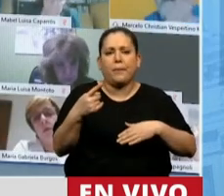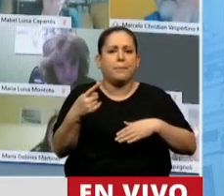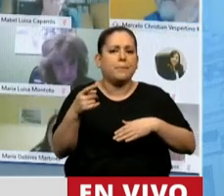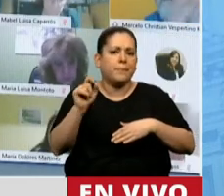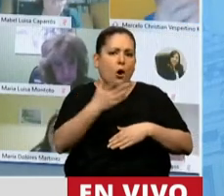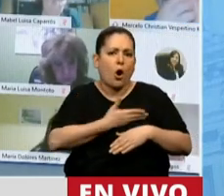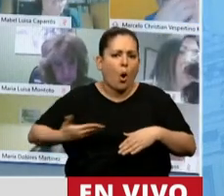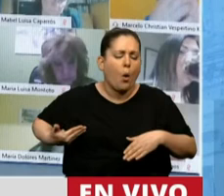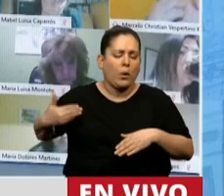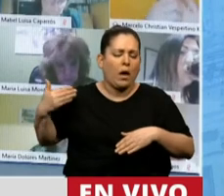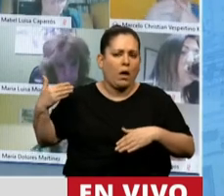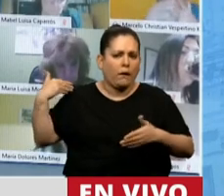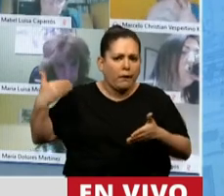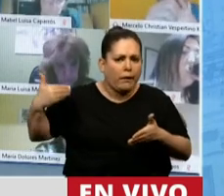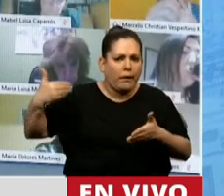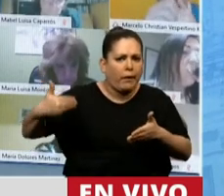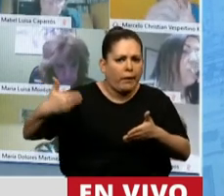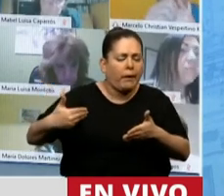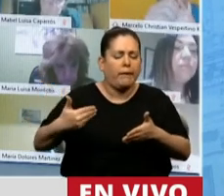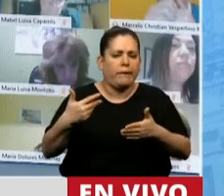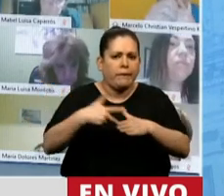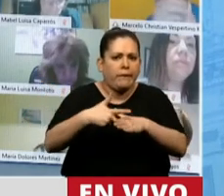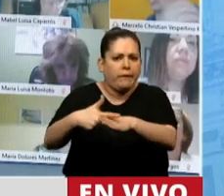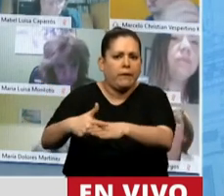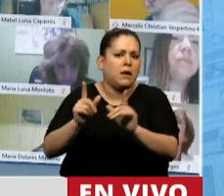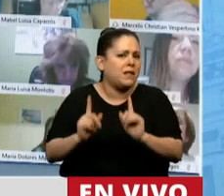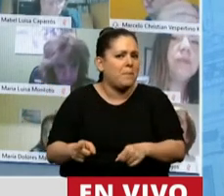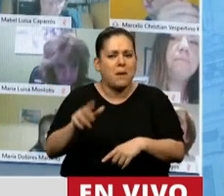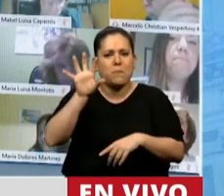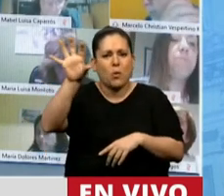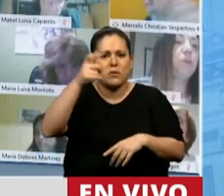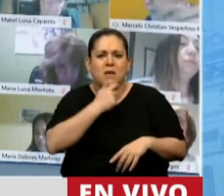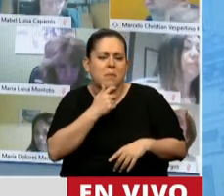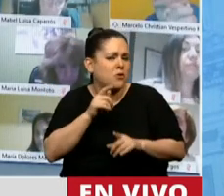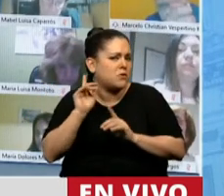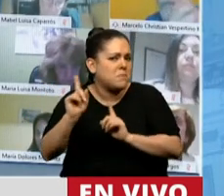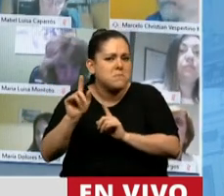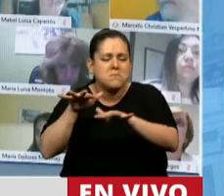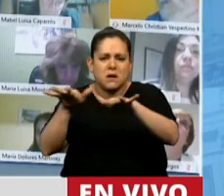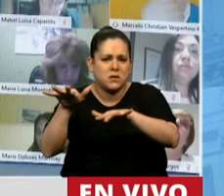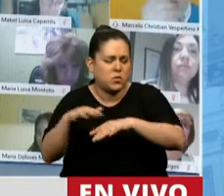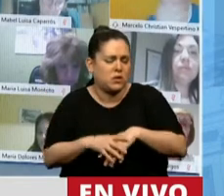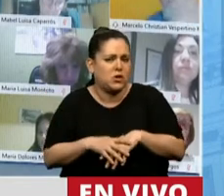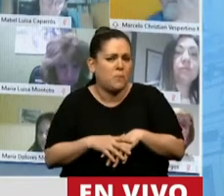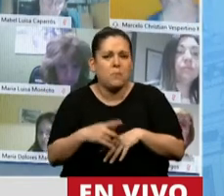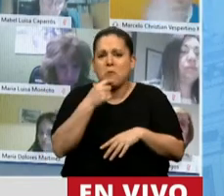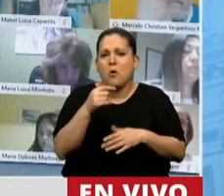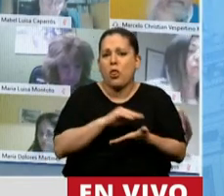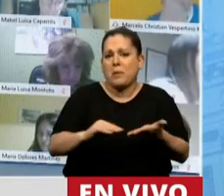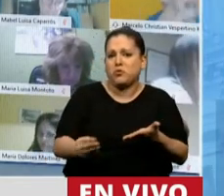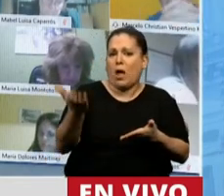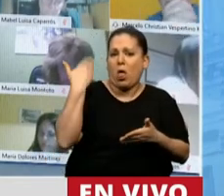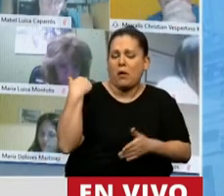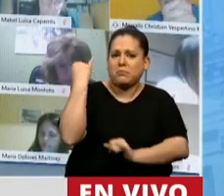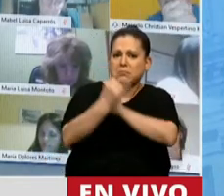sucesivos gobiernos de la provincia de Mendoza. Lamento, y lo digo con cierta pena, que ninguno de los diputados propinantes haya hecho